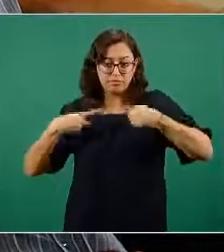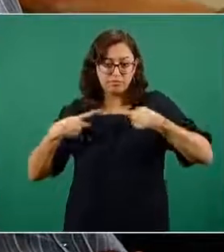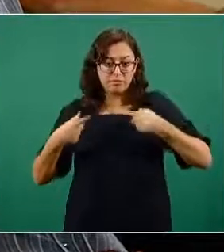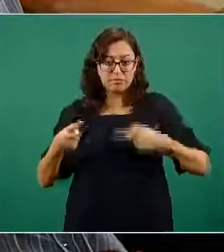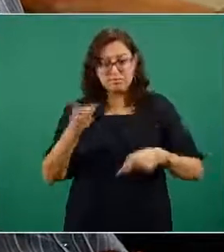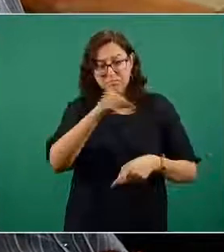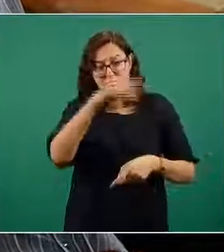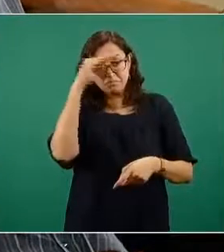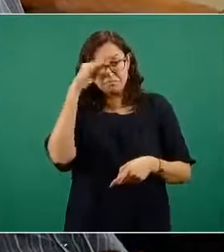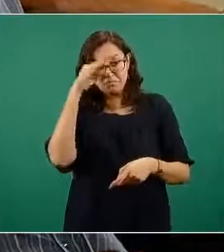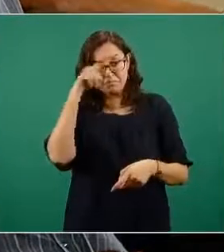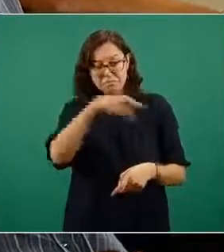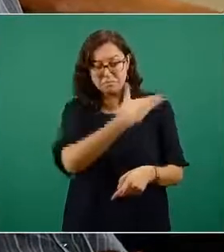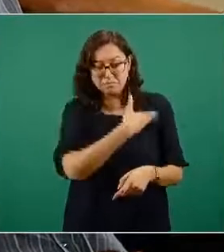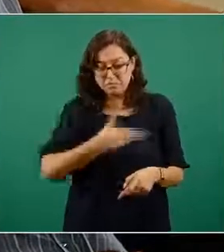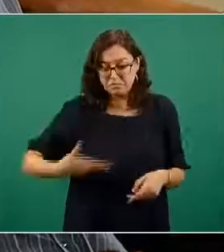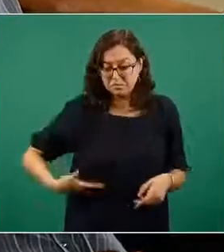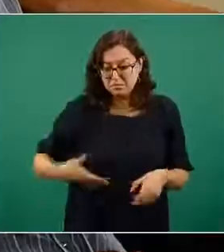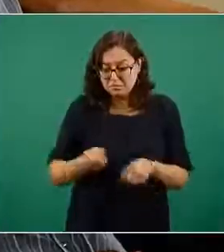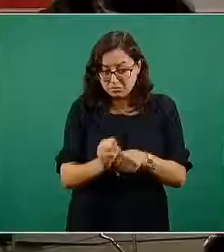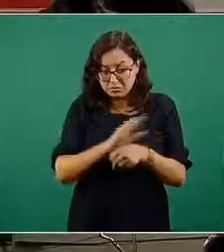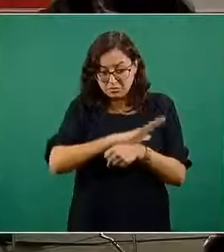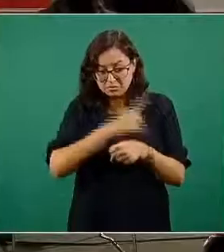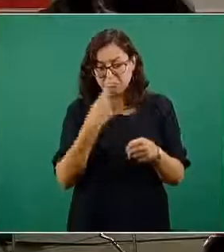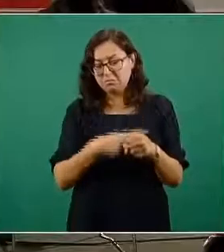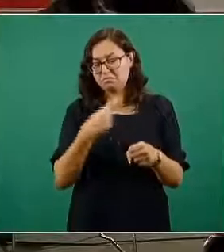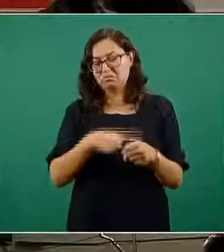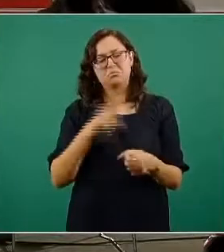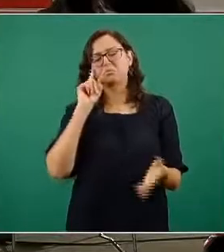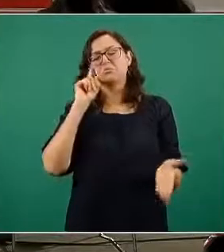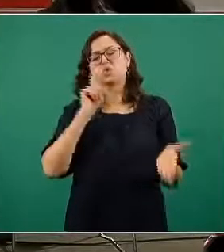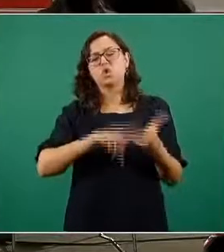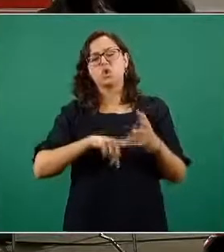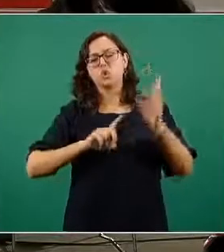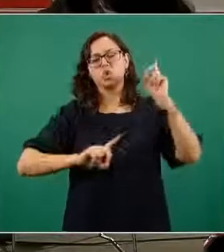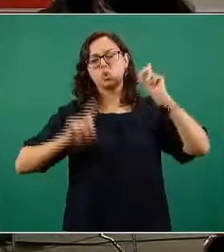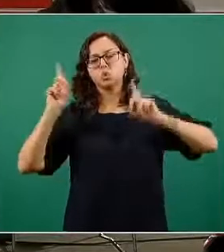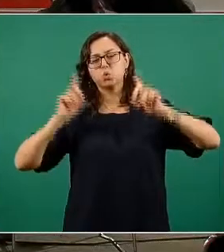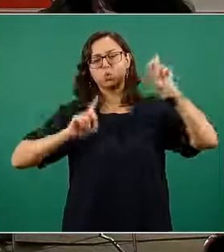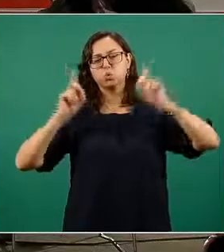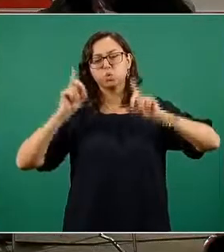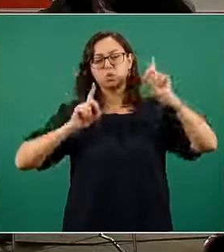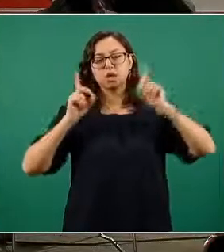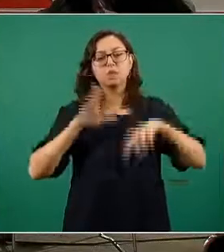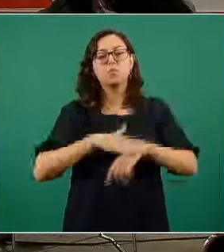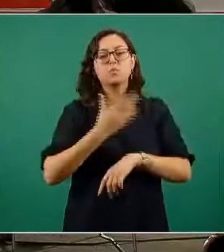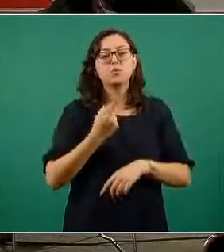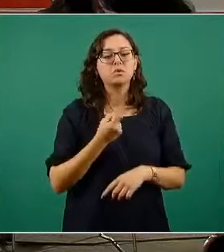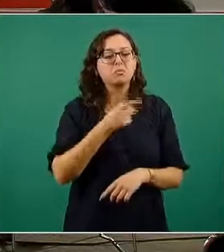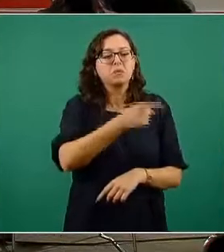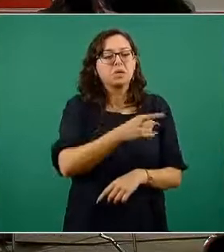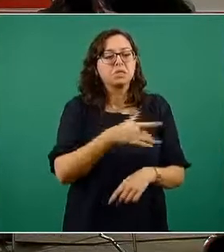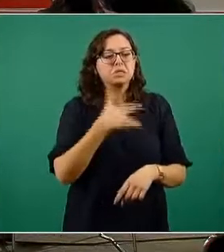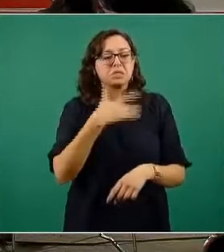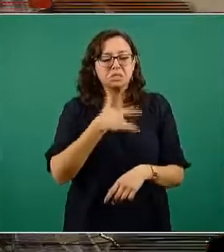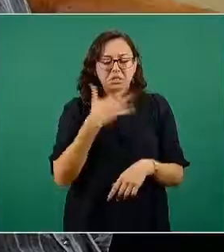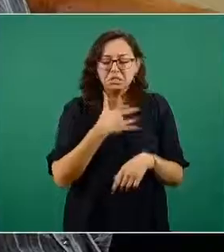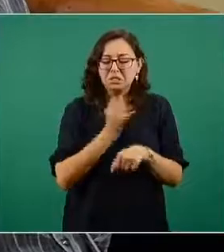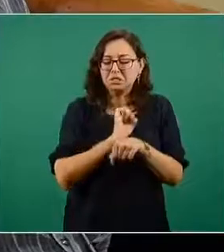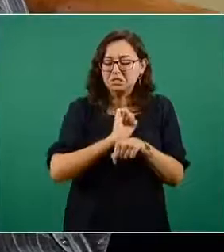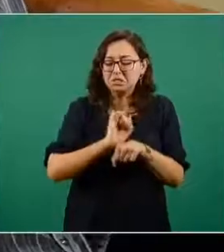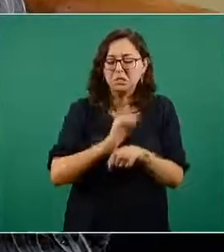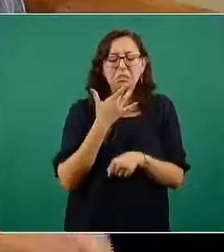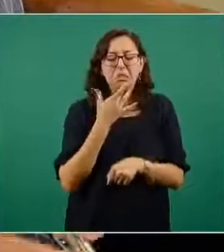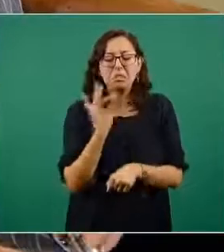coronavirus y dudan de que así haya sido sobre todo porque este por los síntomas que usted acaba de mencionar que casi casi